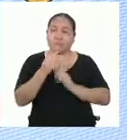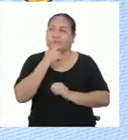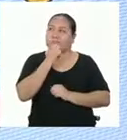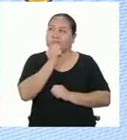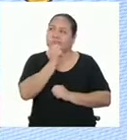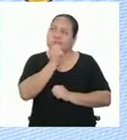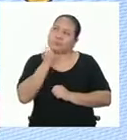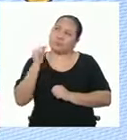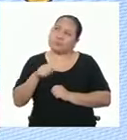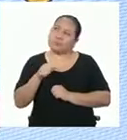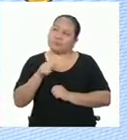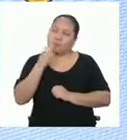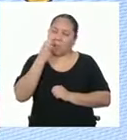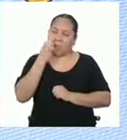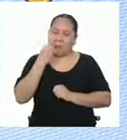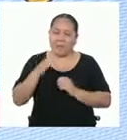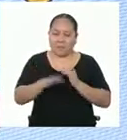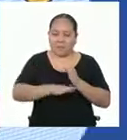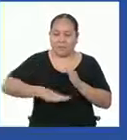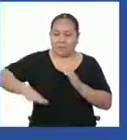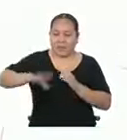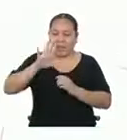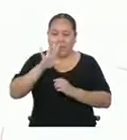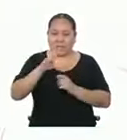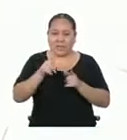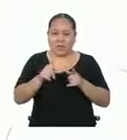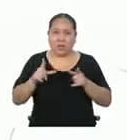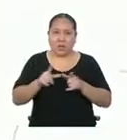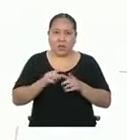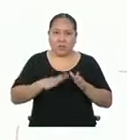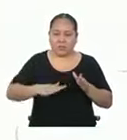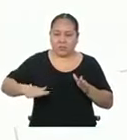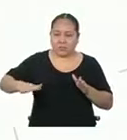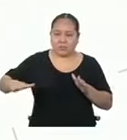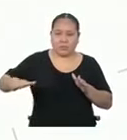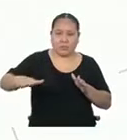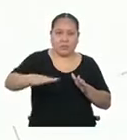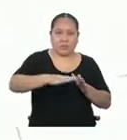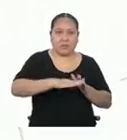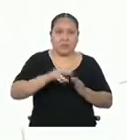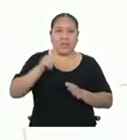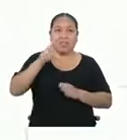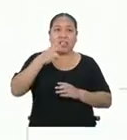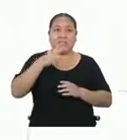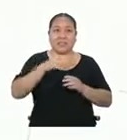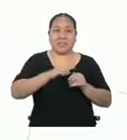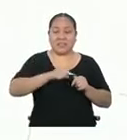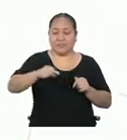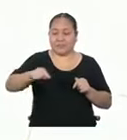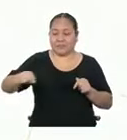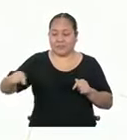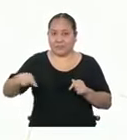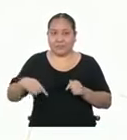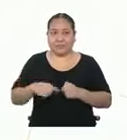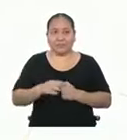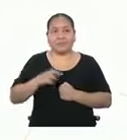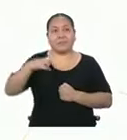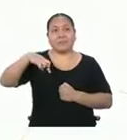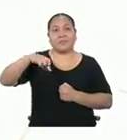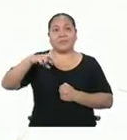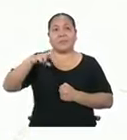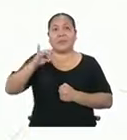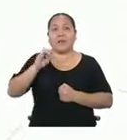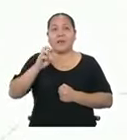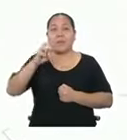llamaría una pirámide con una base de cinco lados? Esa es justo la tercera pirámide que vemos. Se llama pirámide